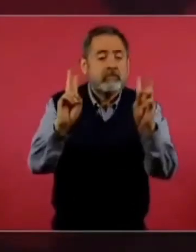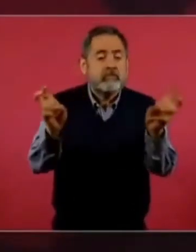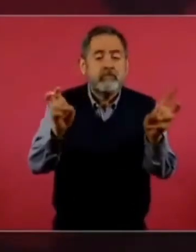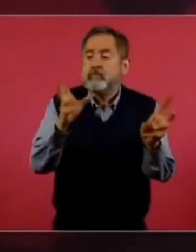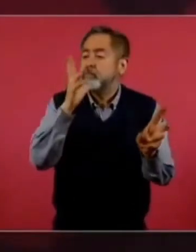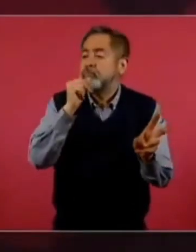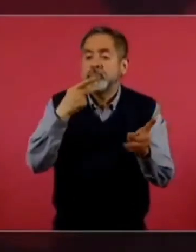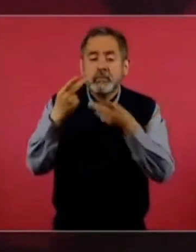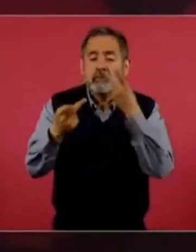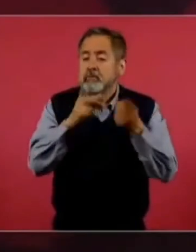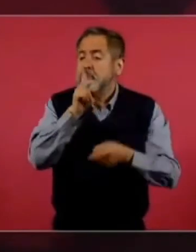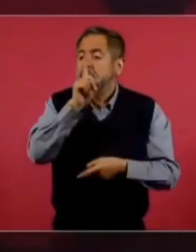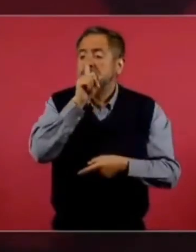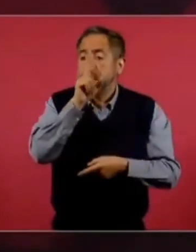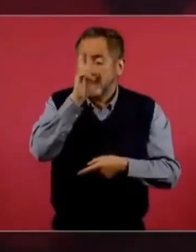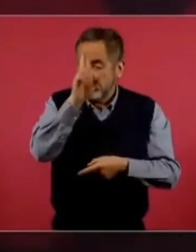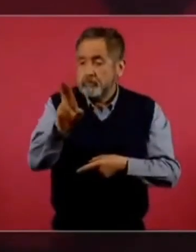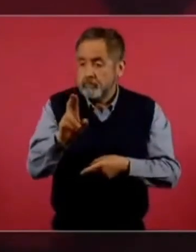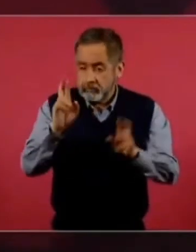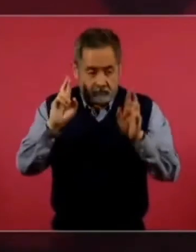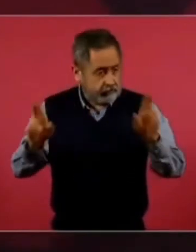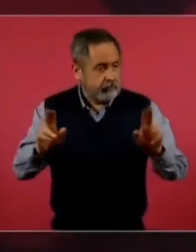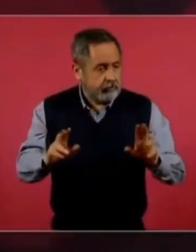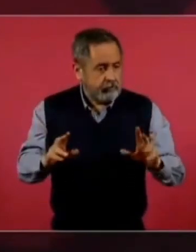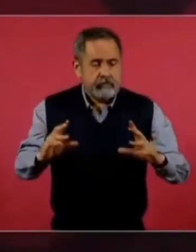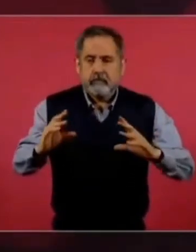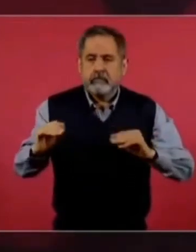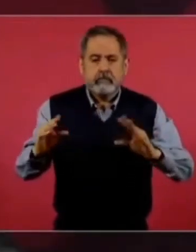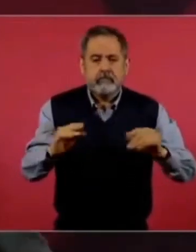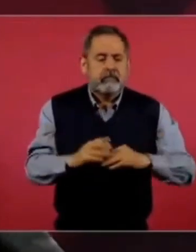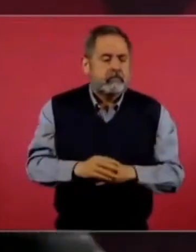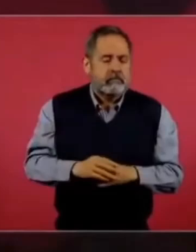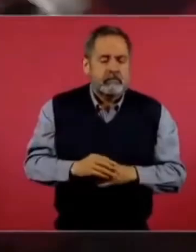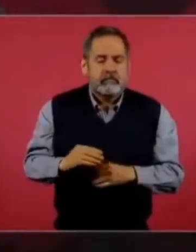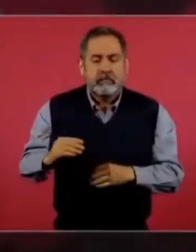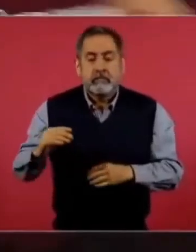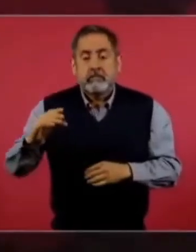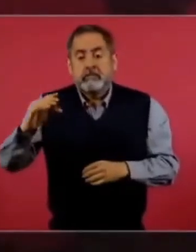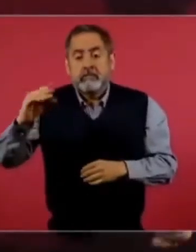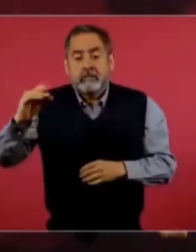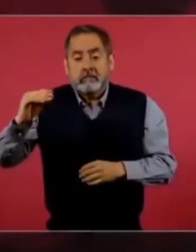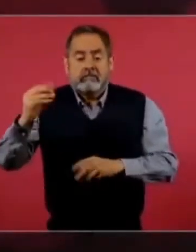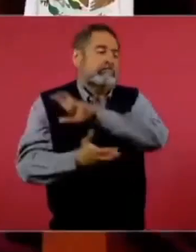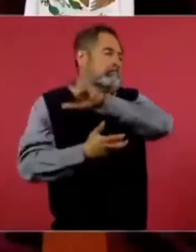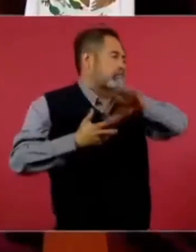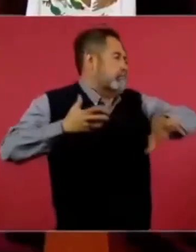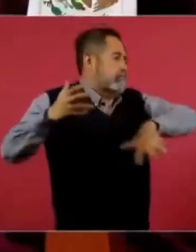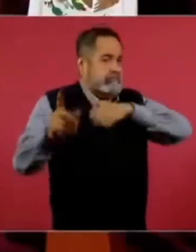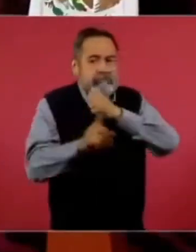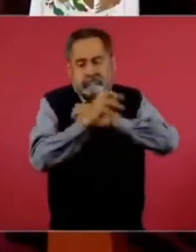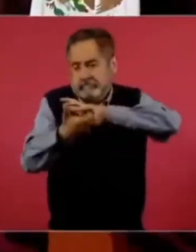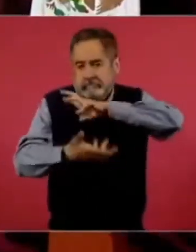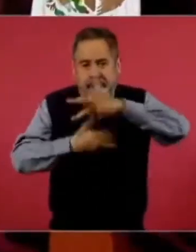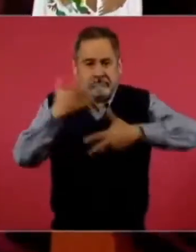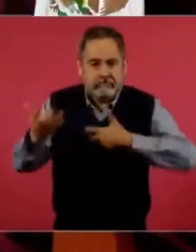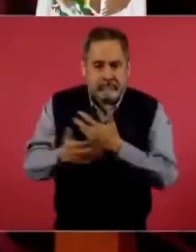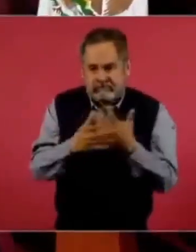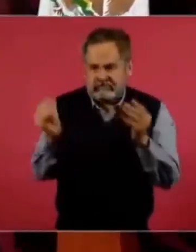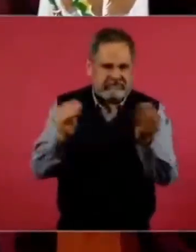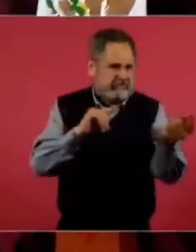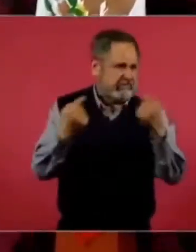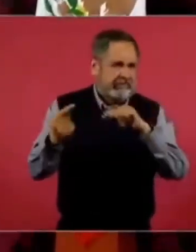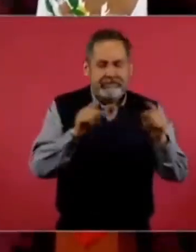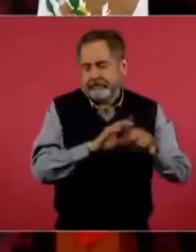Pero hay veces en que sale el tema y el debate.